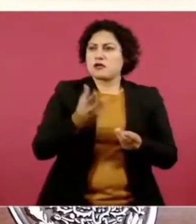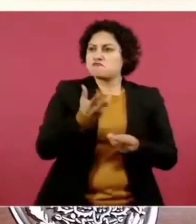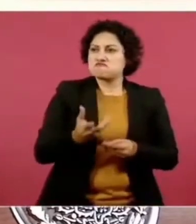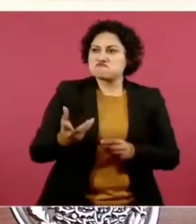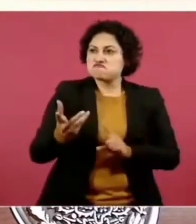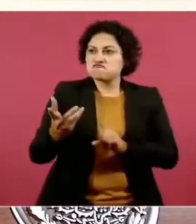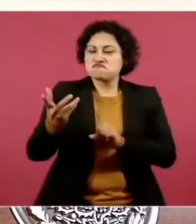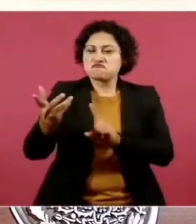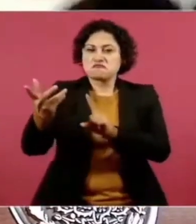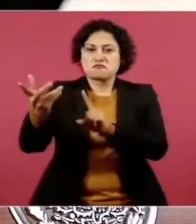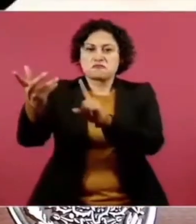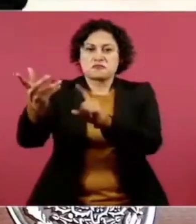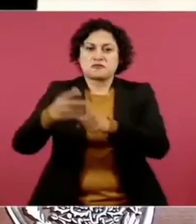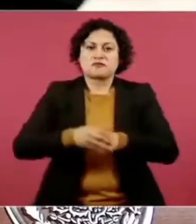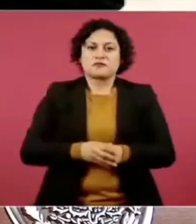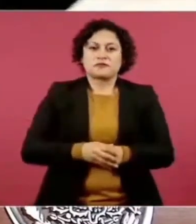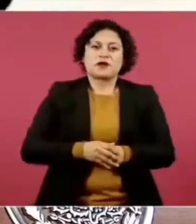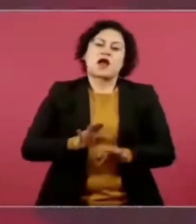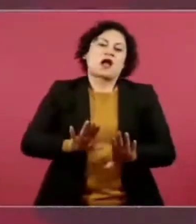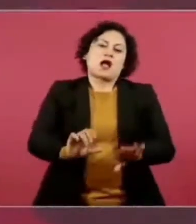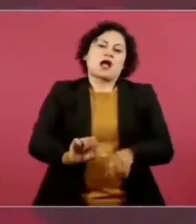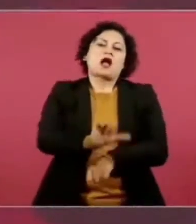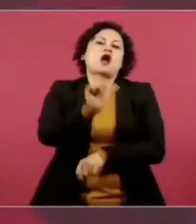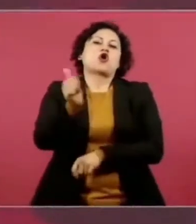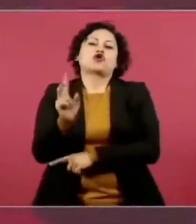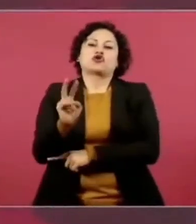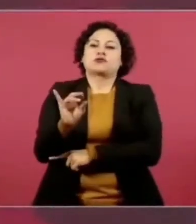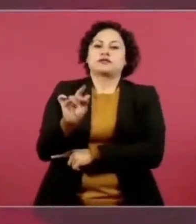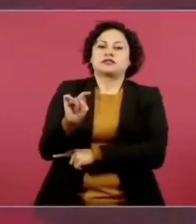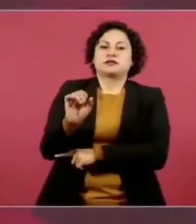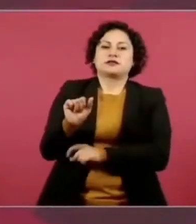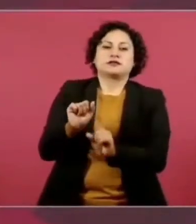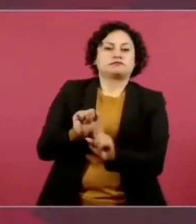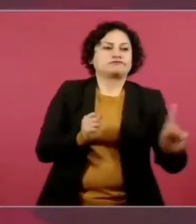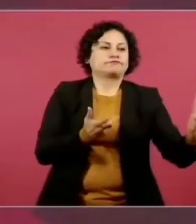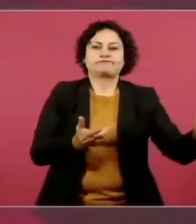Además que el otro Vicente va por otro lado, pero eso es porque ya…